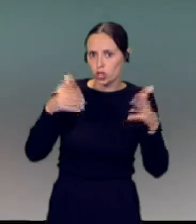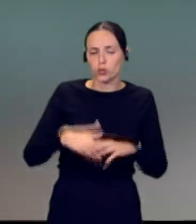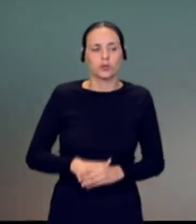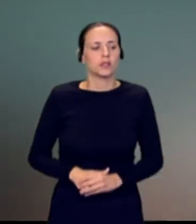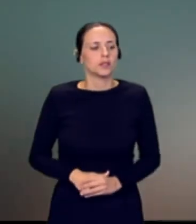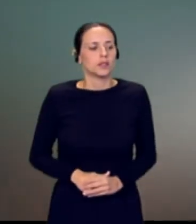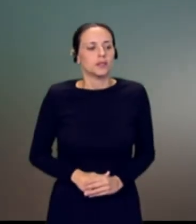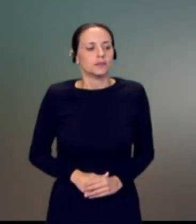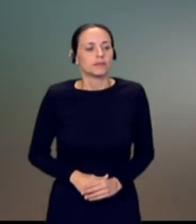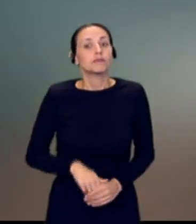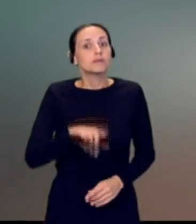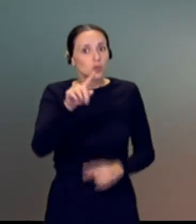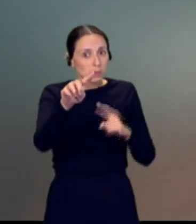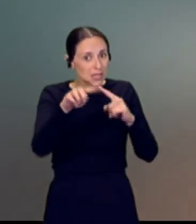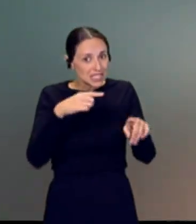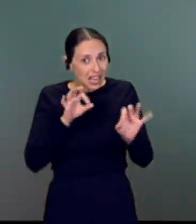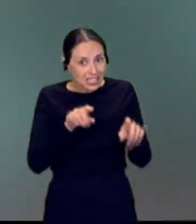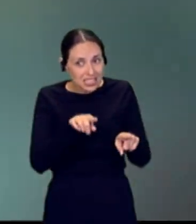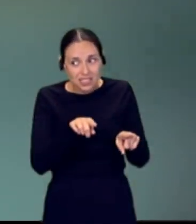¿Ha recibido un mensaje como este?